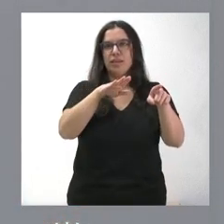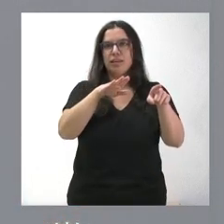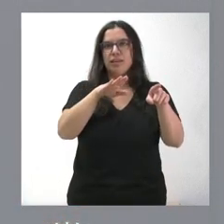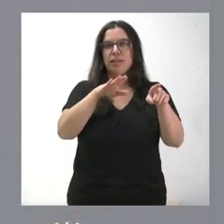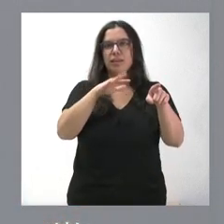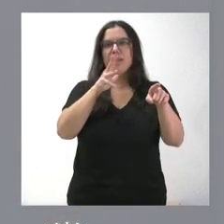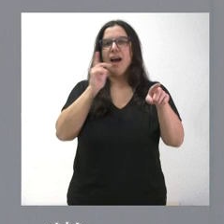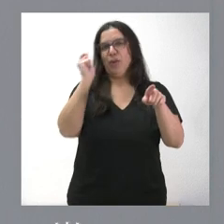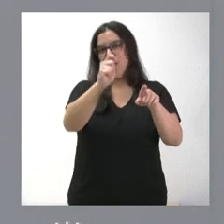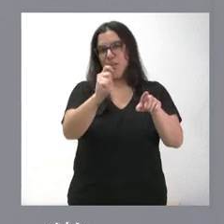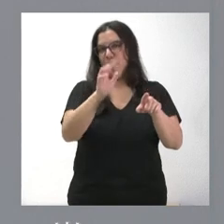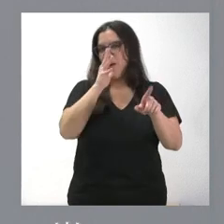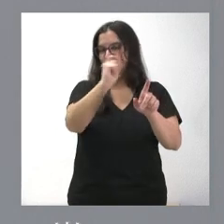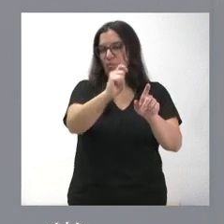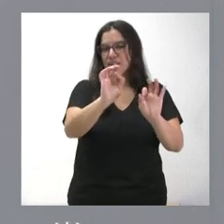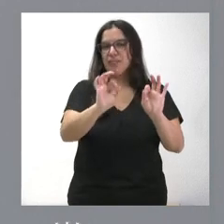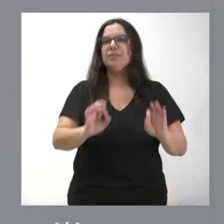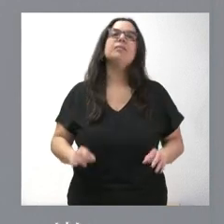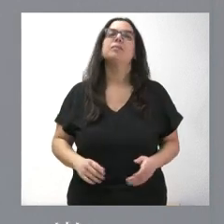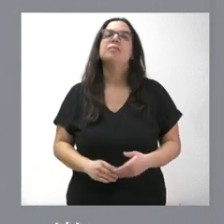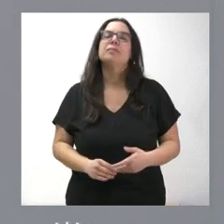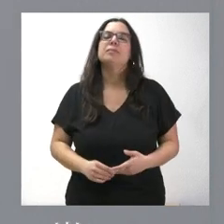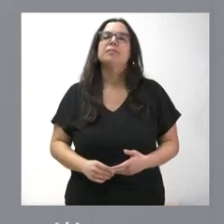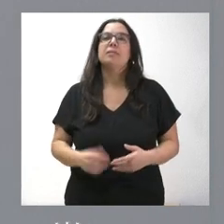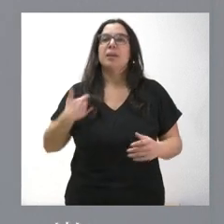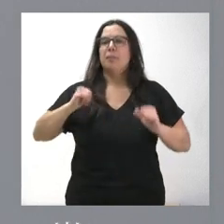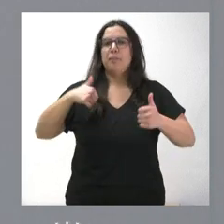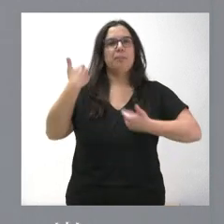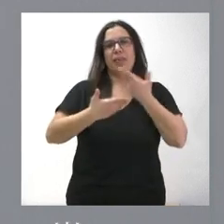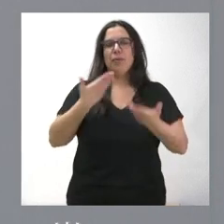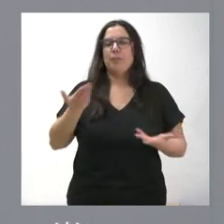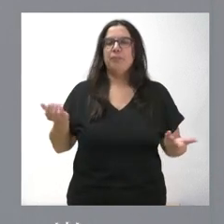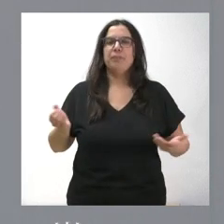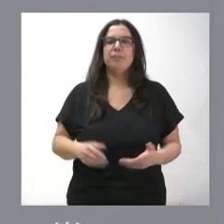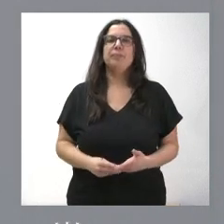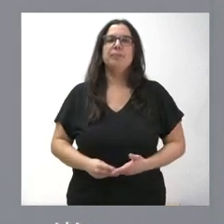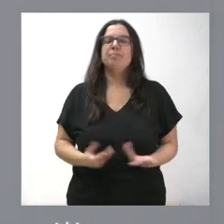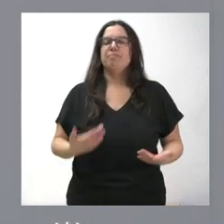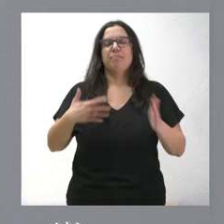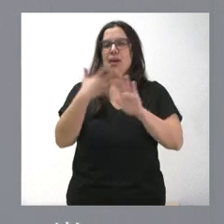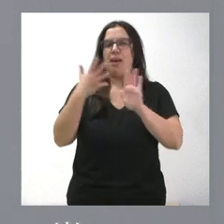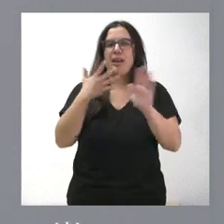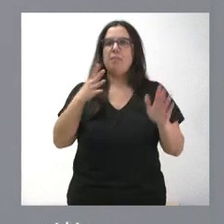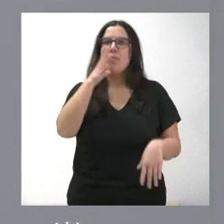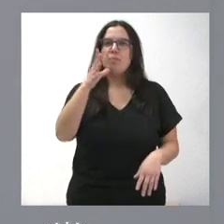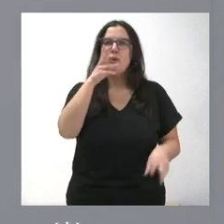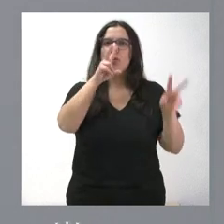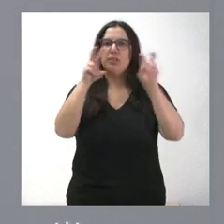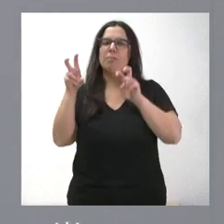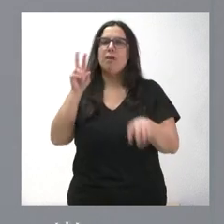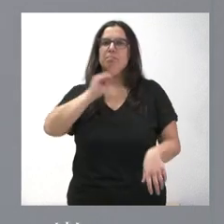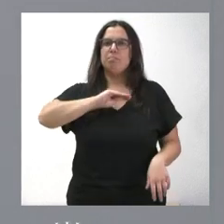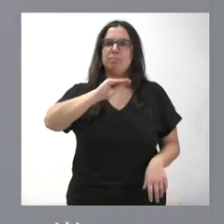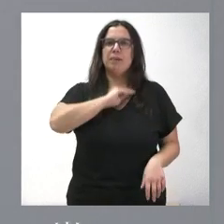Ahora os lo entregan. No sé, pues empiezo ya, aunque es… ¿Sí, Sí, la verdad que es. Bueno, pues muy rápido, porque son bastantes los temas que ven